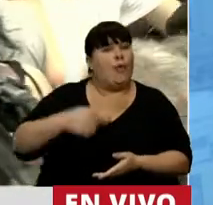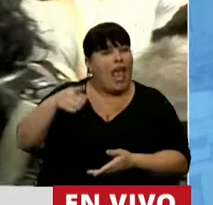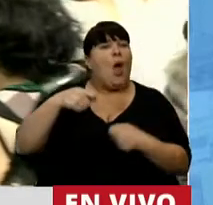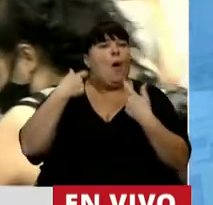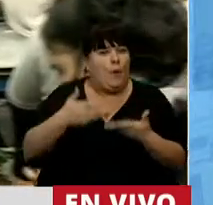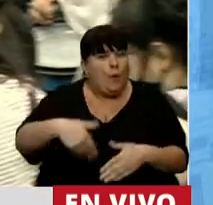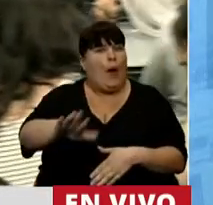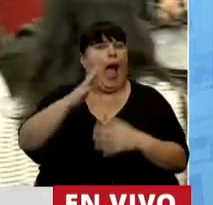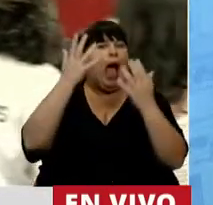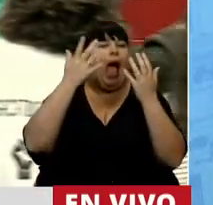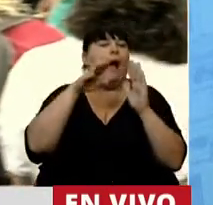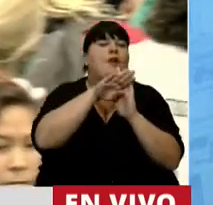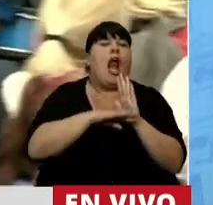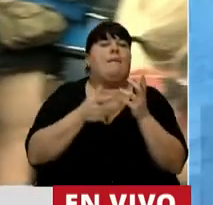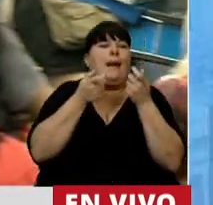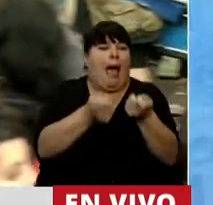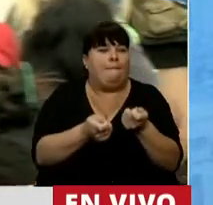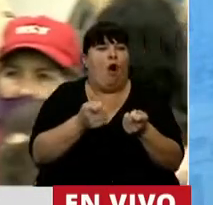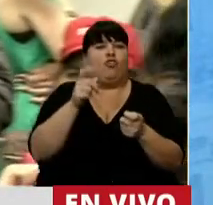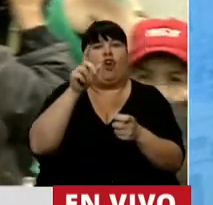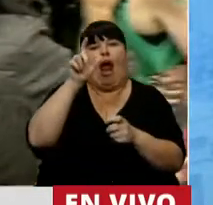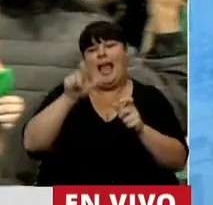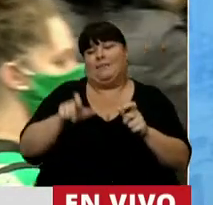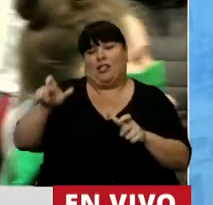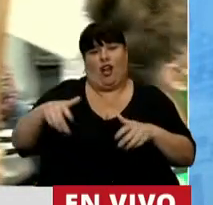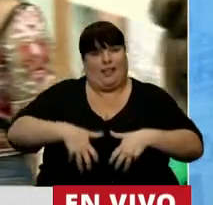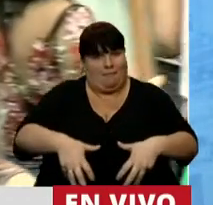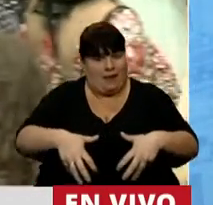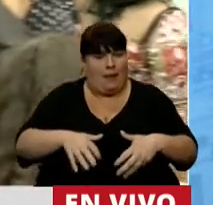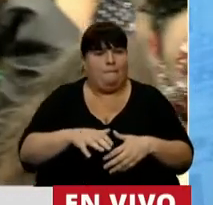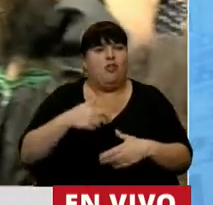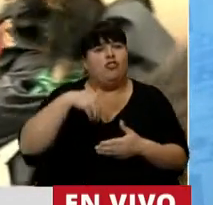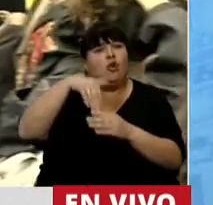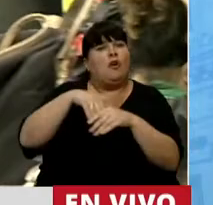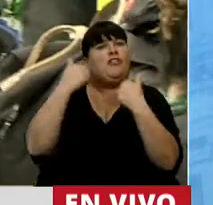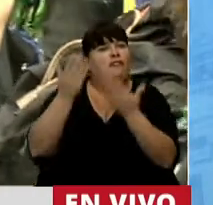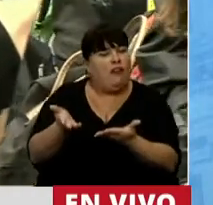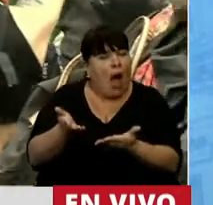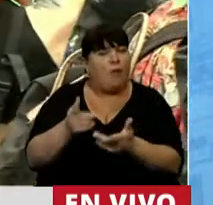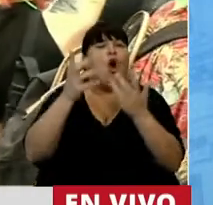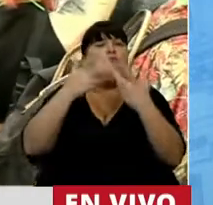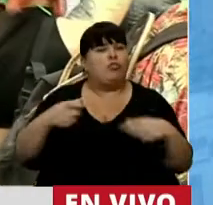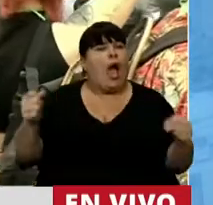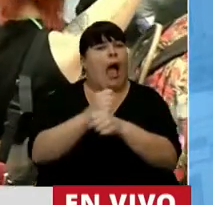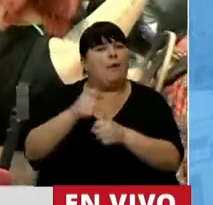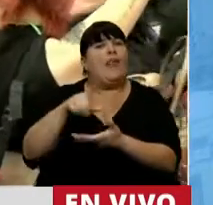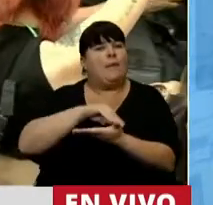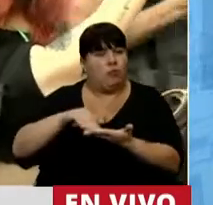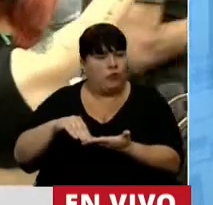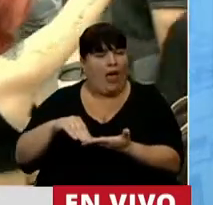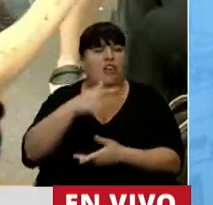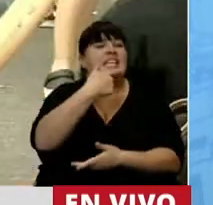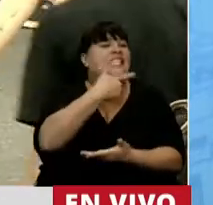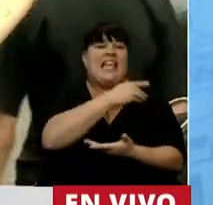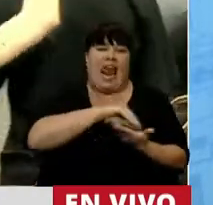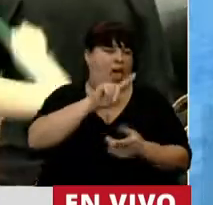iba a poner en marcha programas de acompañamiento a las personas gestantes. Yo voté a favor, el proyecto se aprobó en diputados, no